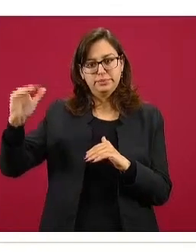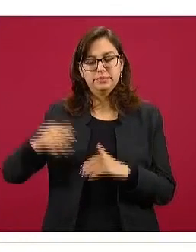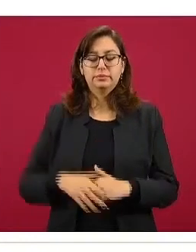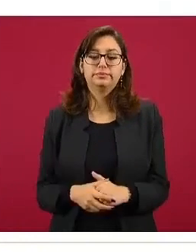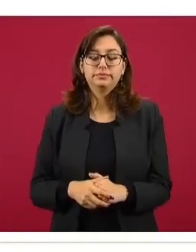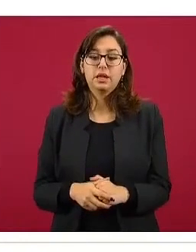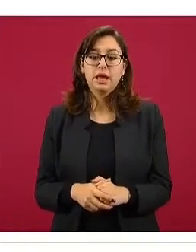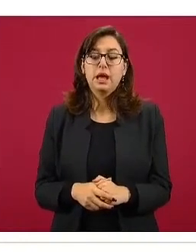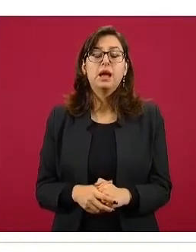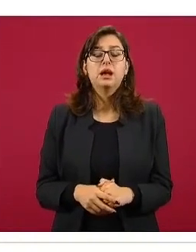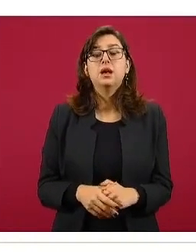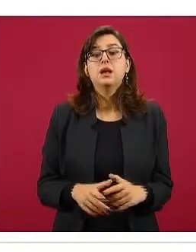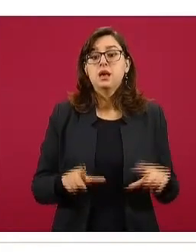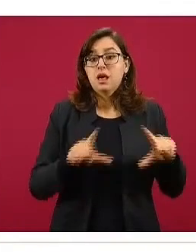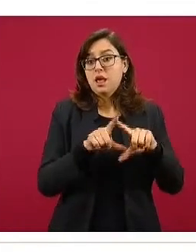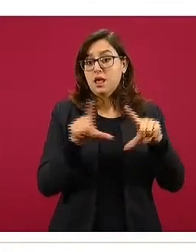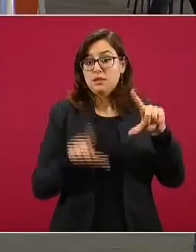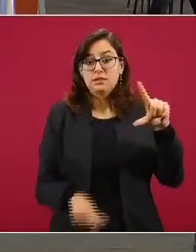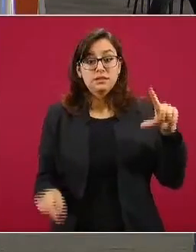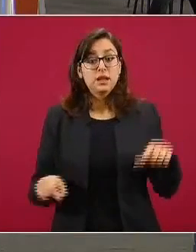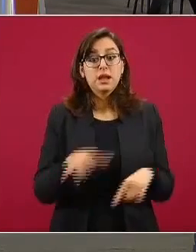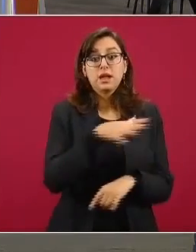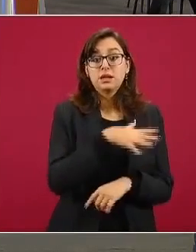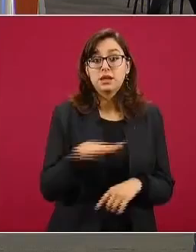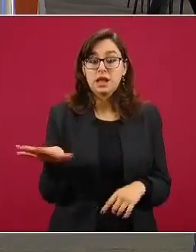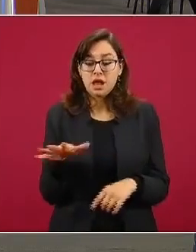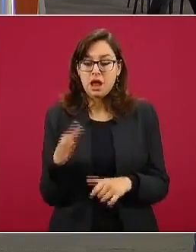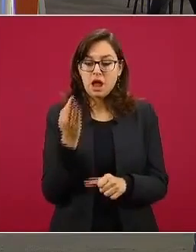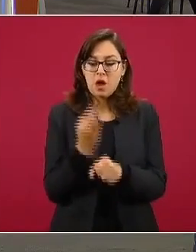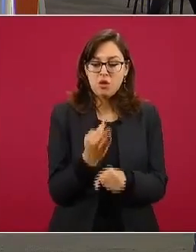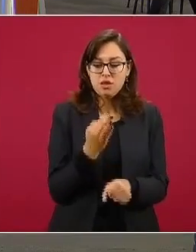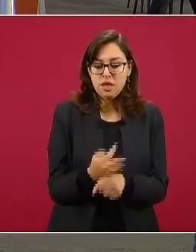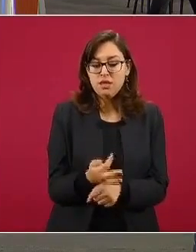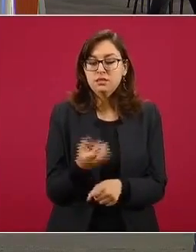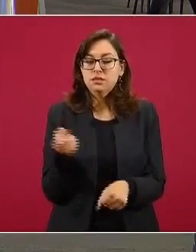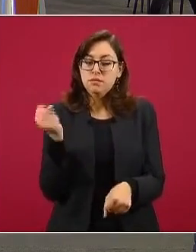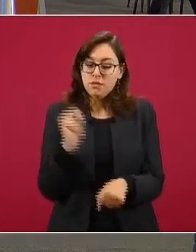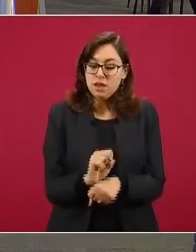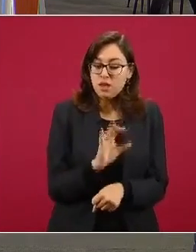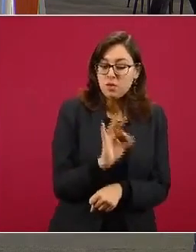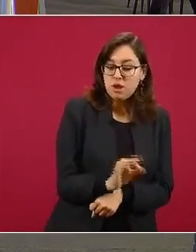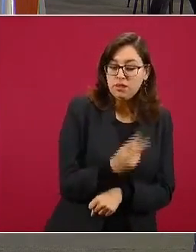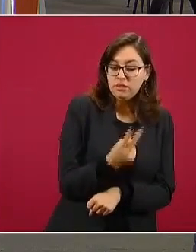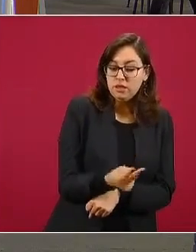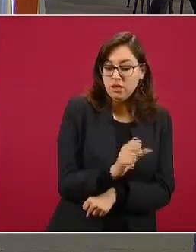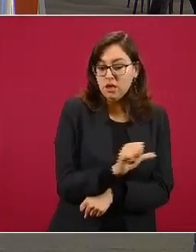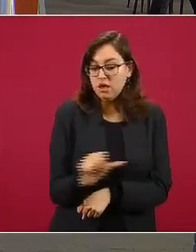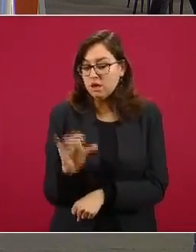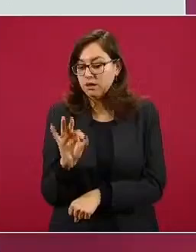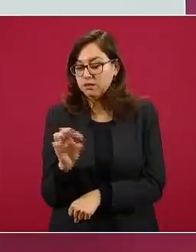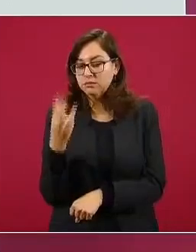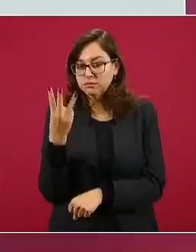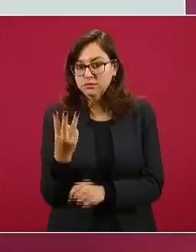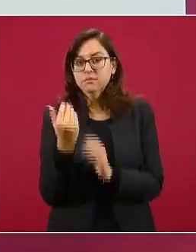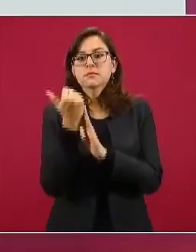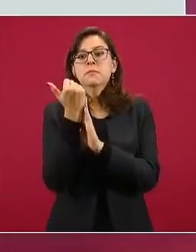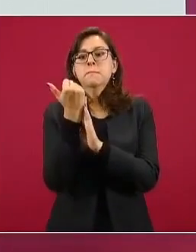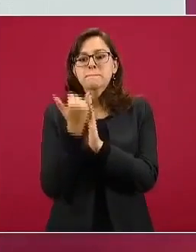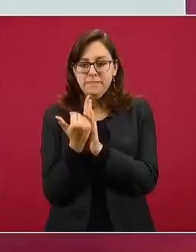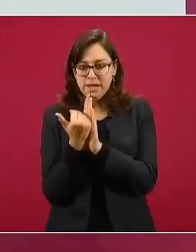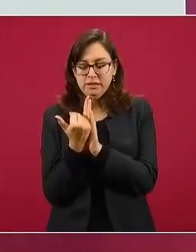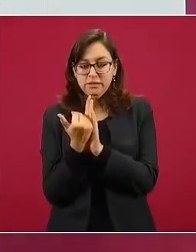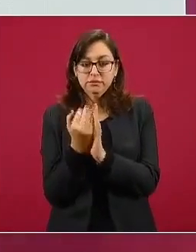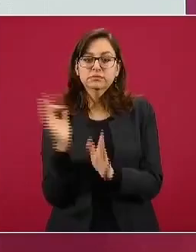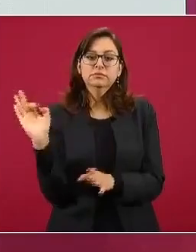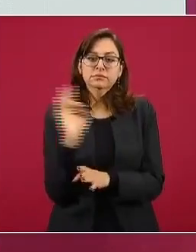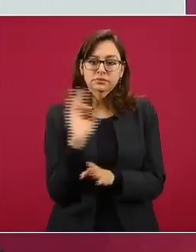nacionales, un elemento positivo es que rumbo a la semana 42 a 43, tuvimos una reducción, aunque es posible que